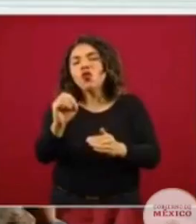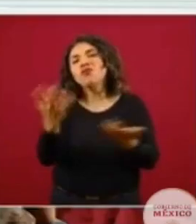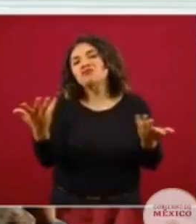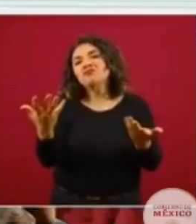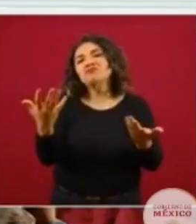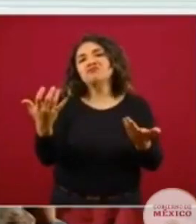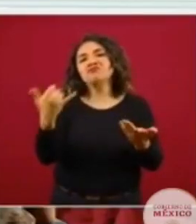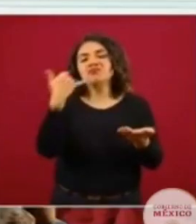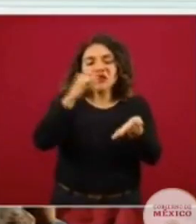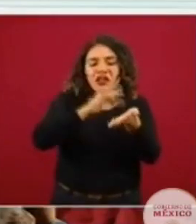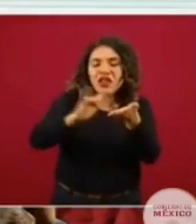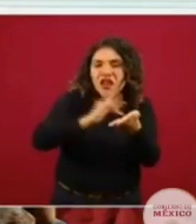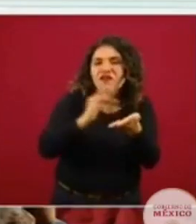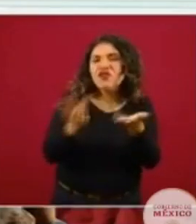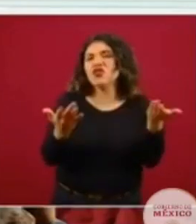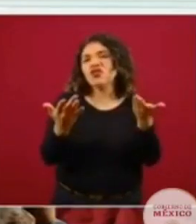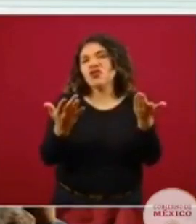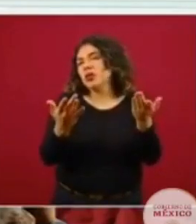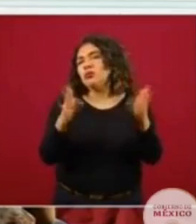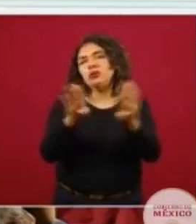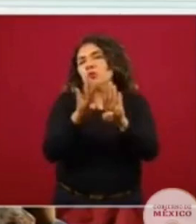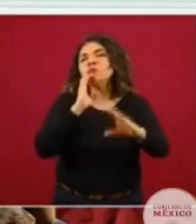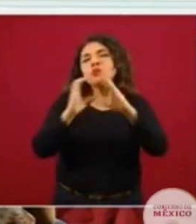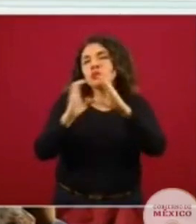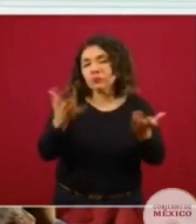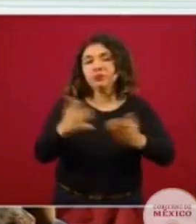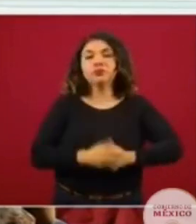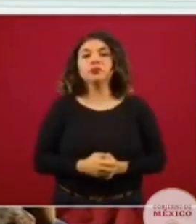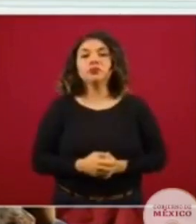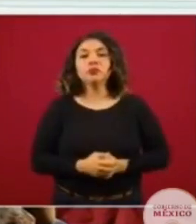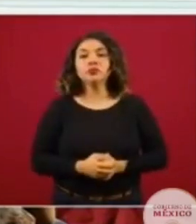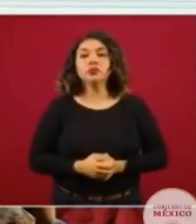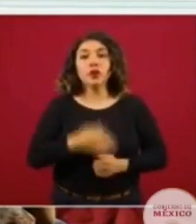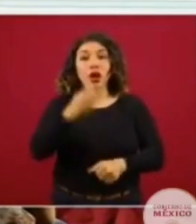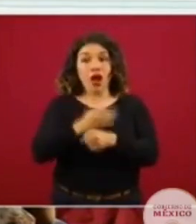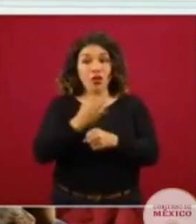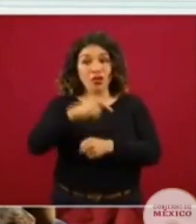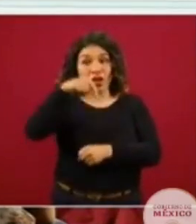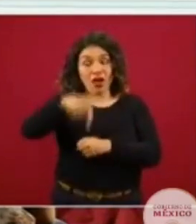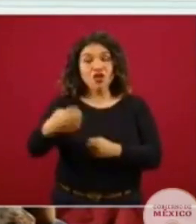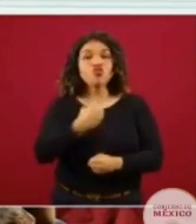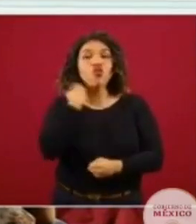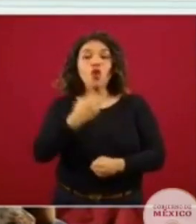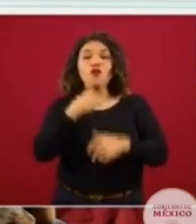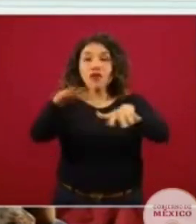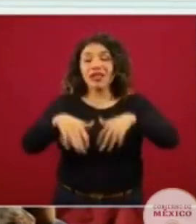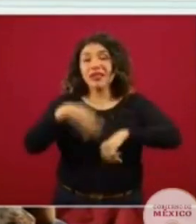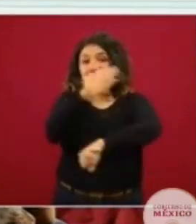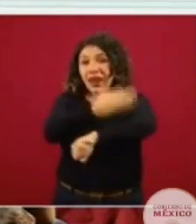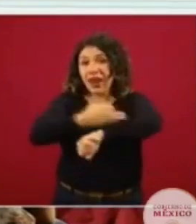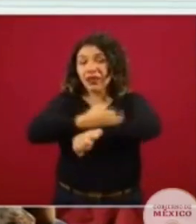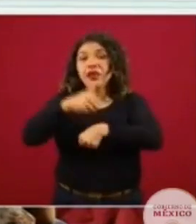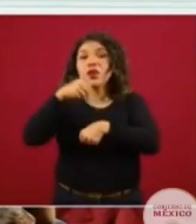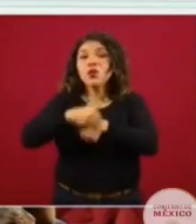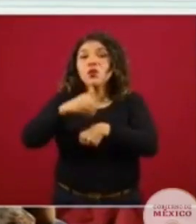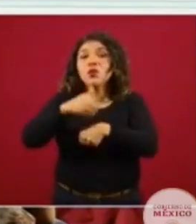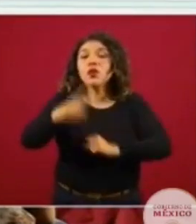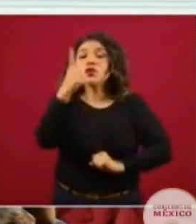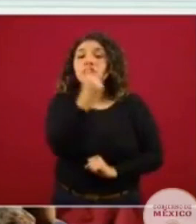sistemas móviles de comunicación. Estamos en la conferencia de Espertina, ya número